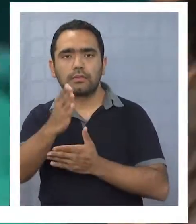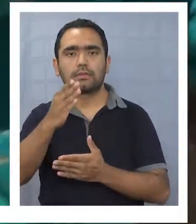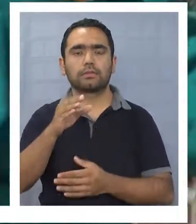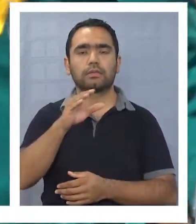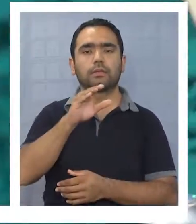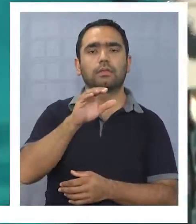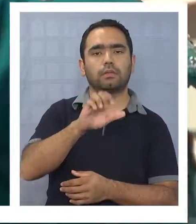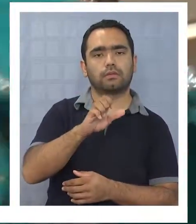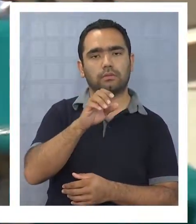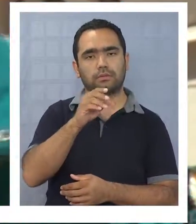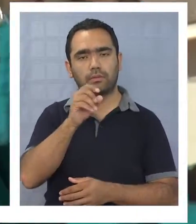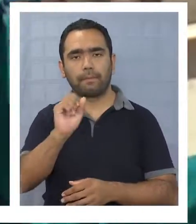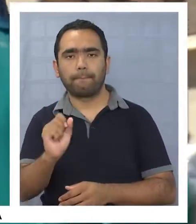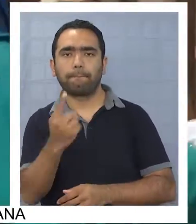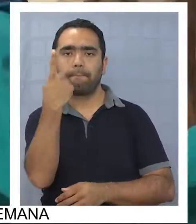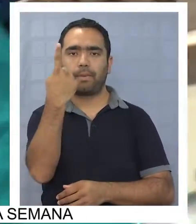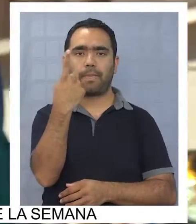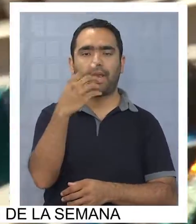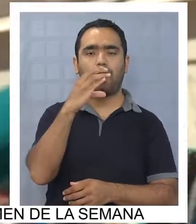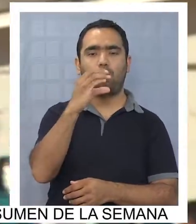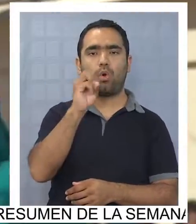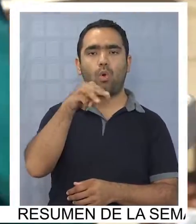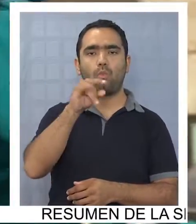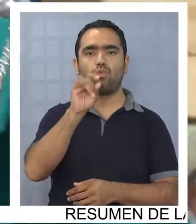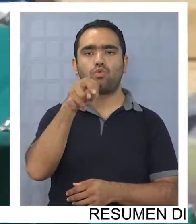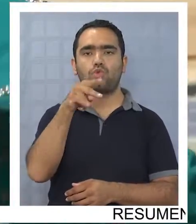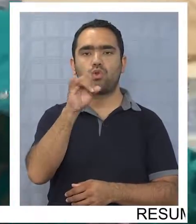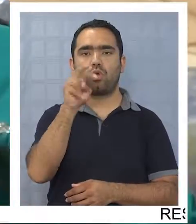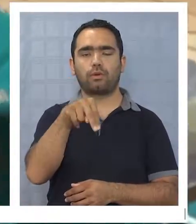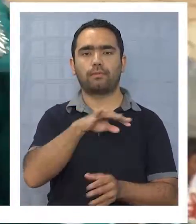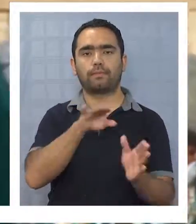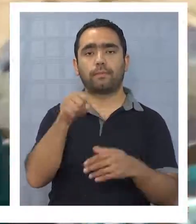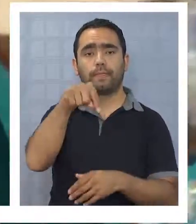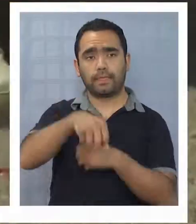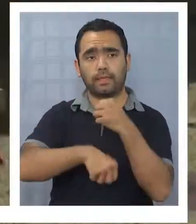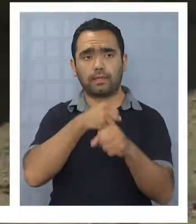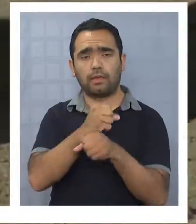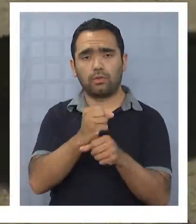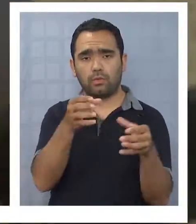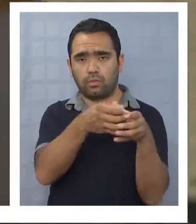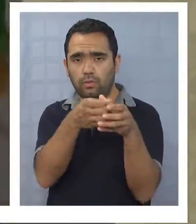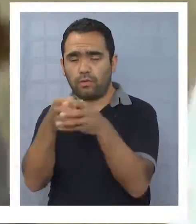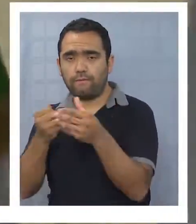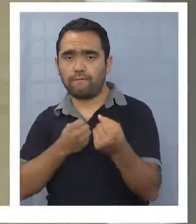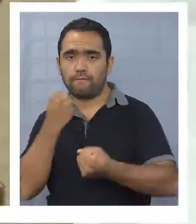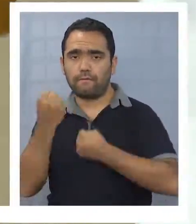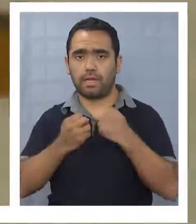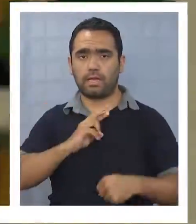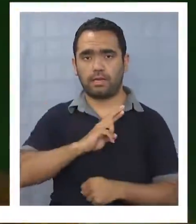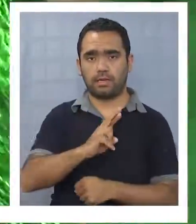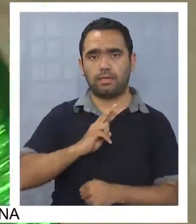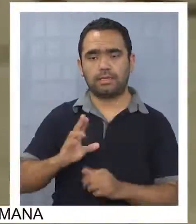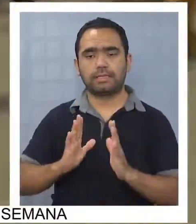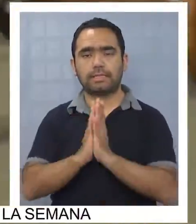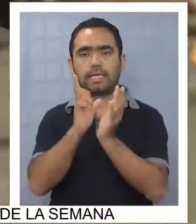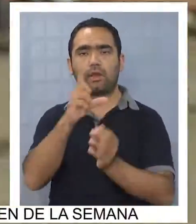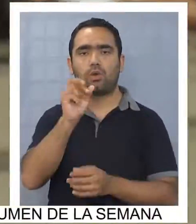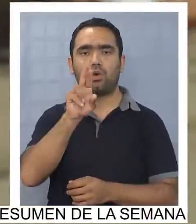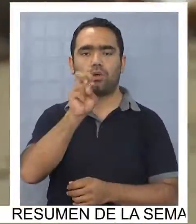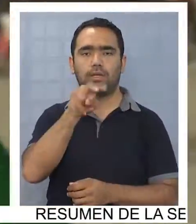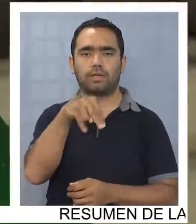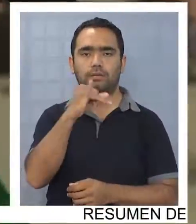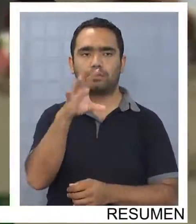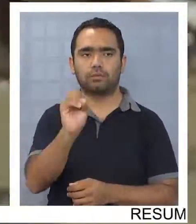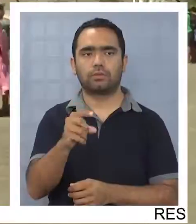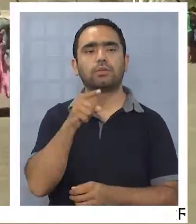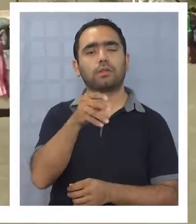Eucaristía, es decir, la primera comunión. Este año, la Agrupación de Bailes Religiosos de San Lorenzo de Tarapacá aseguró